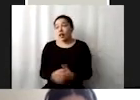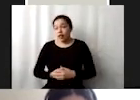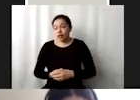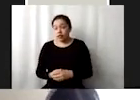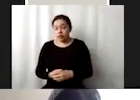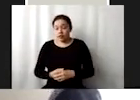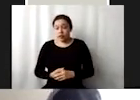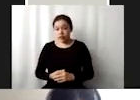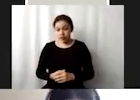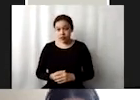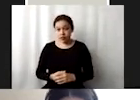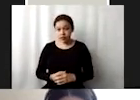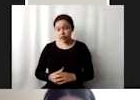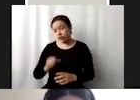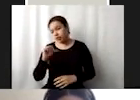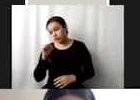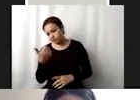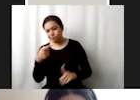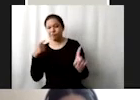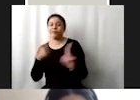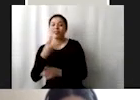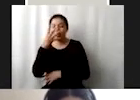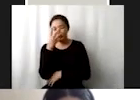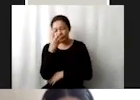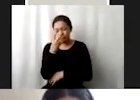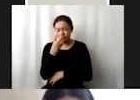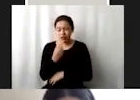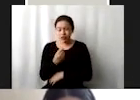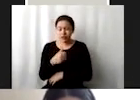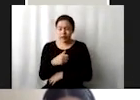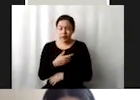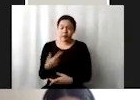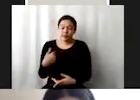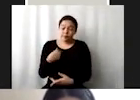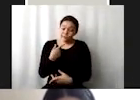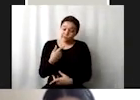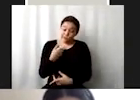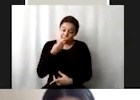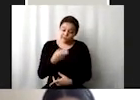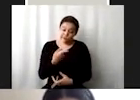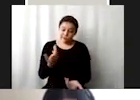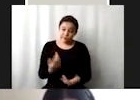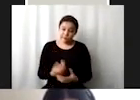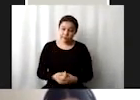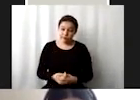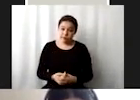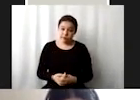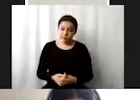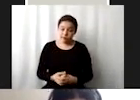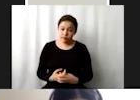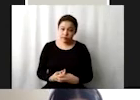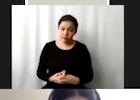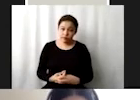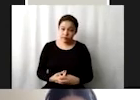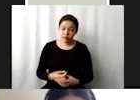un poco triste yo diría pues es el compromiso de los países con la convención marco Naciones